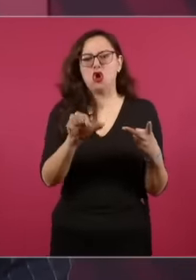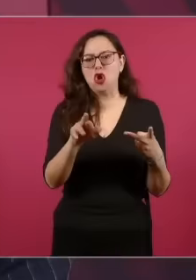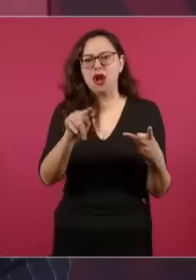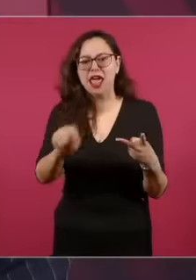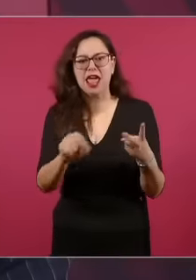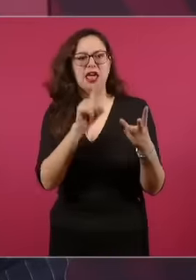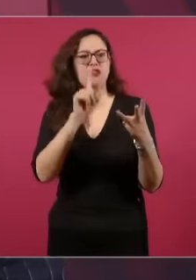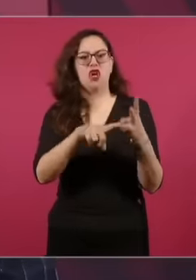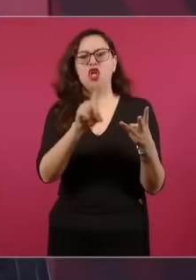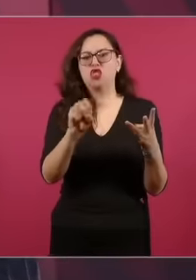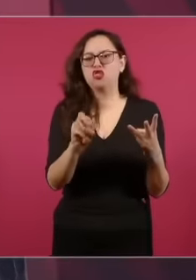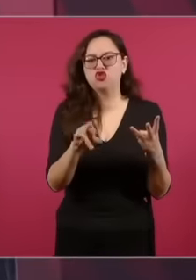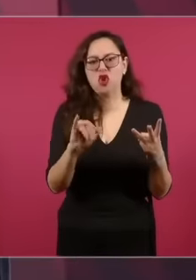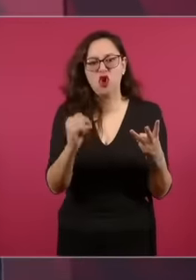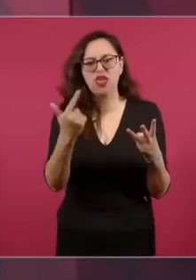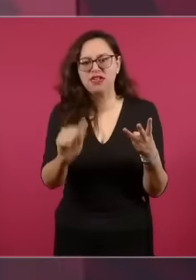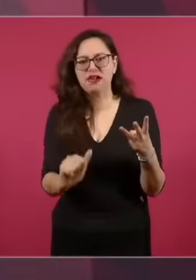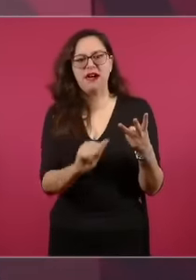Lorento